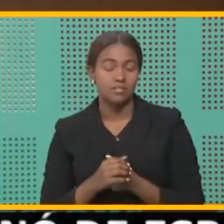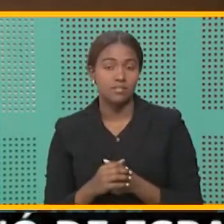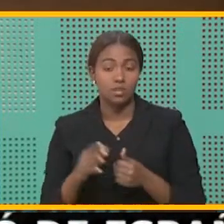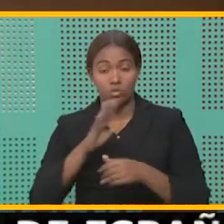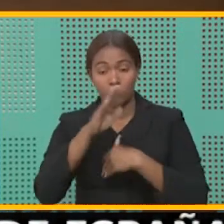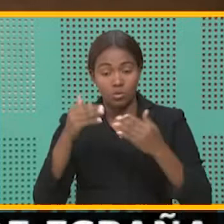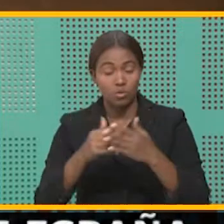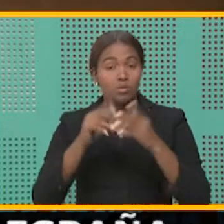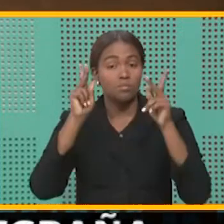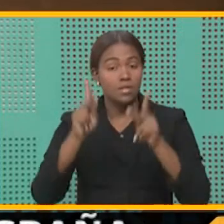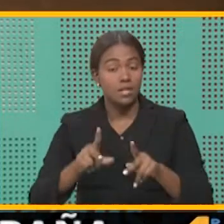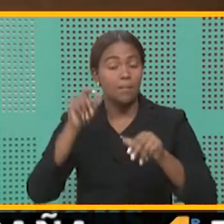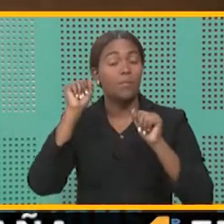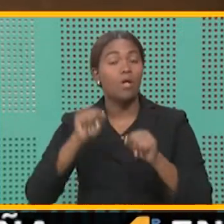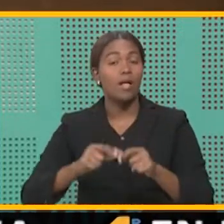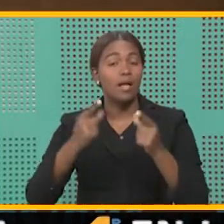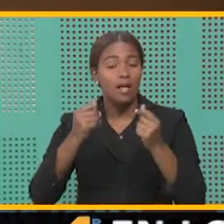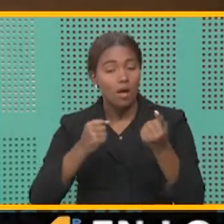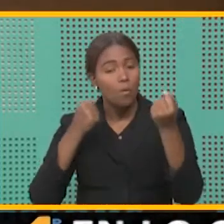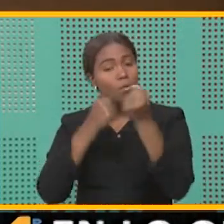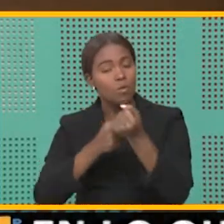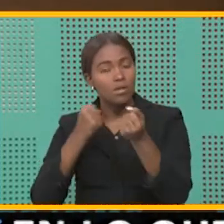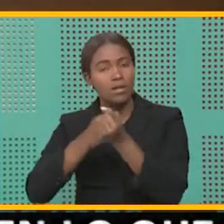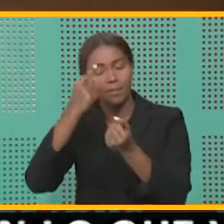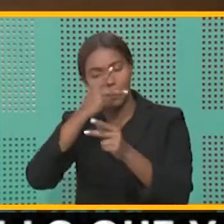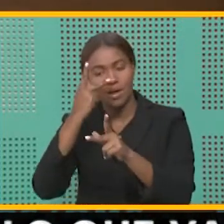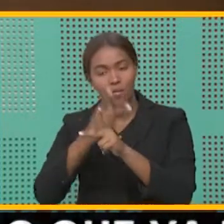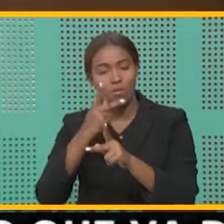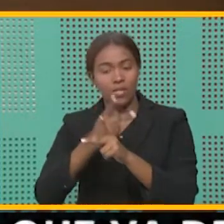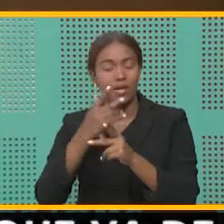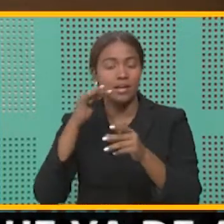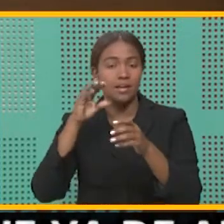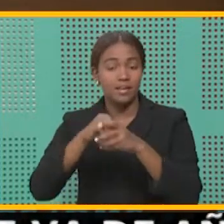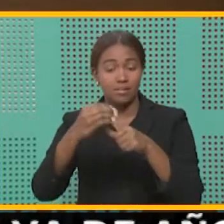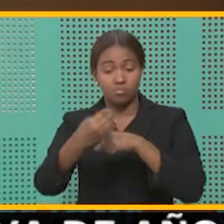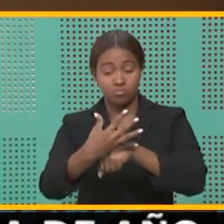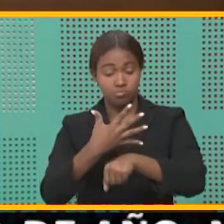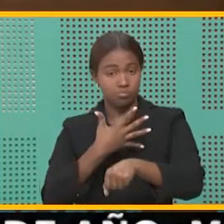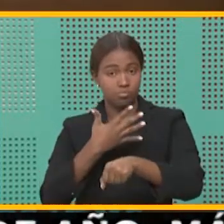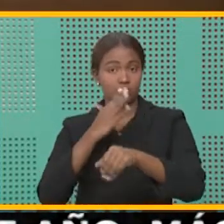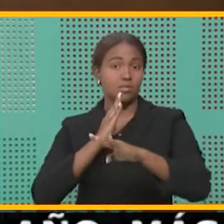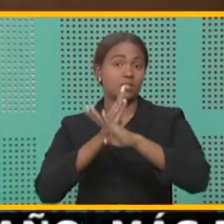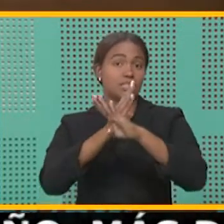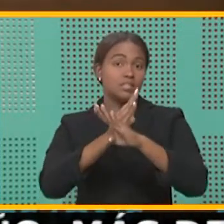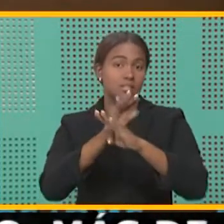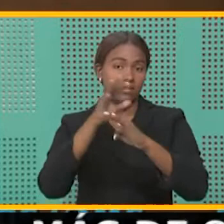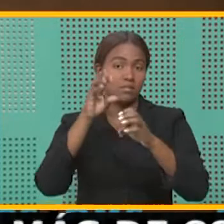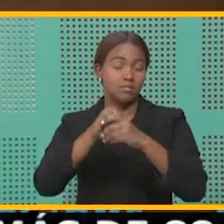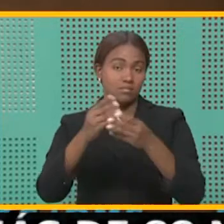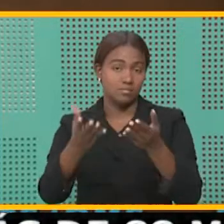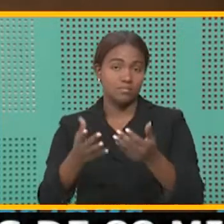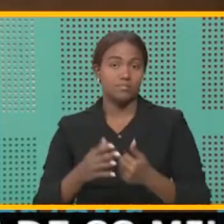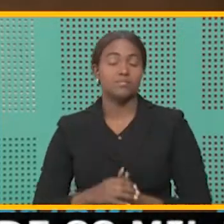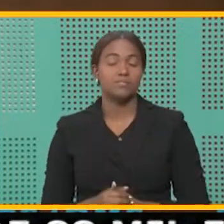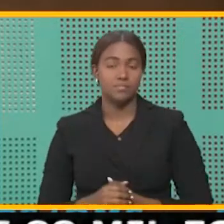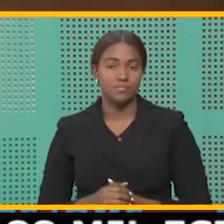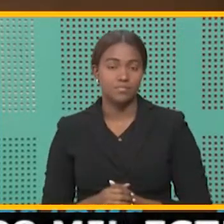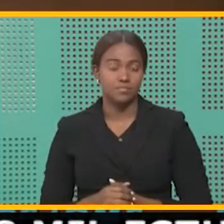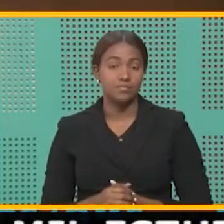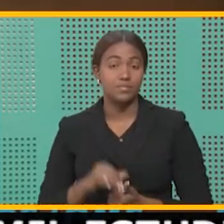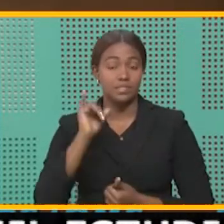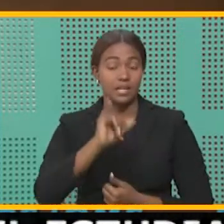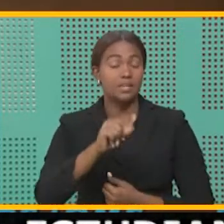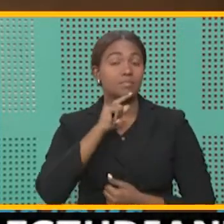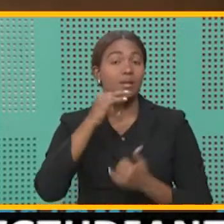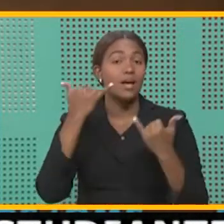podemos contribuir a prevenir esta enfermedad y evitar su transmisión. Este